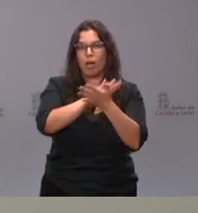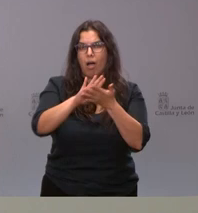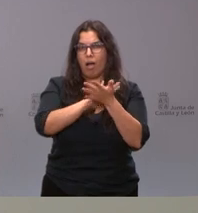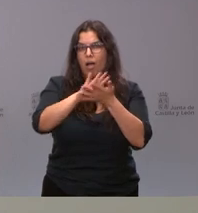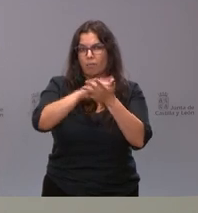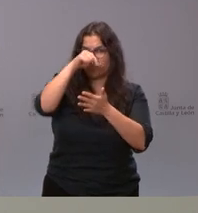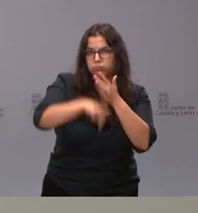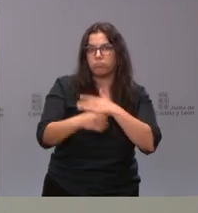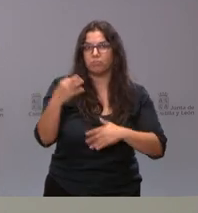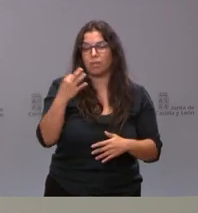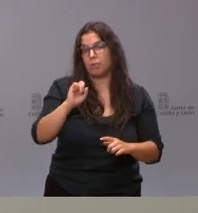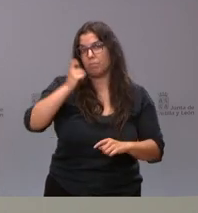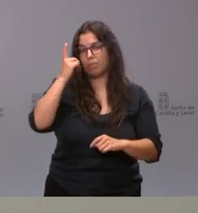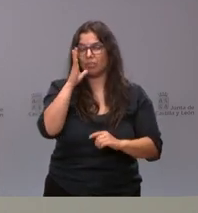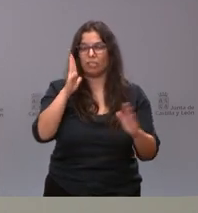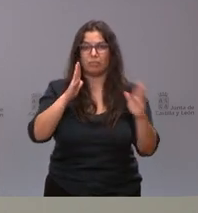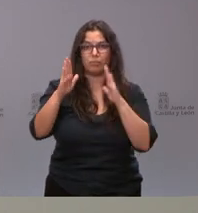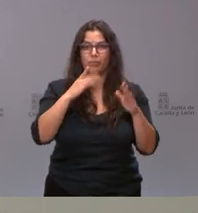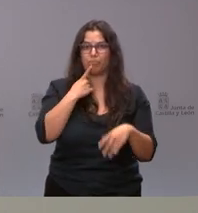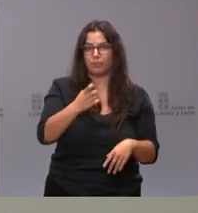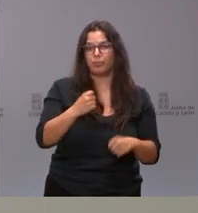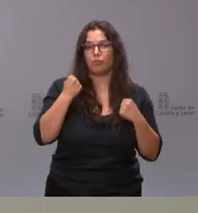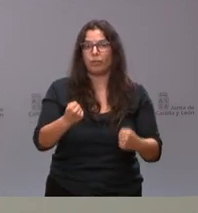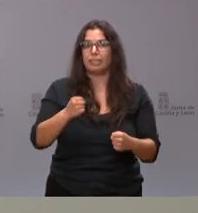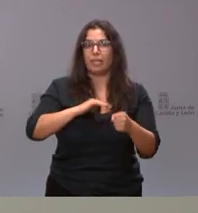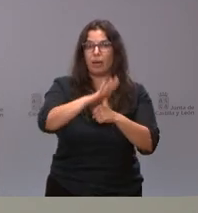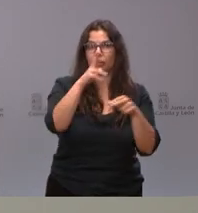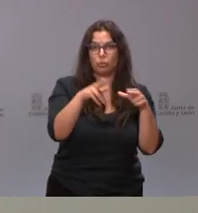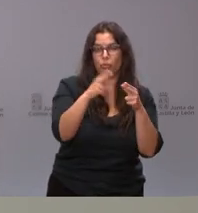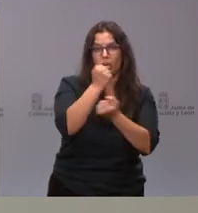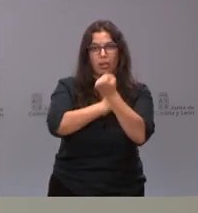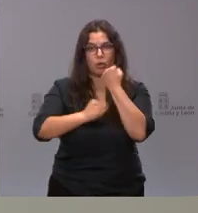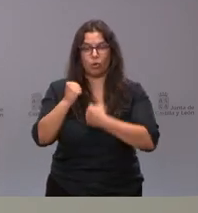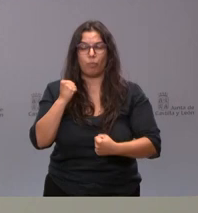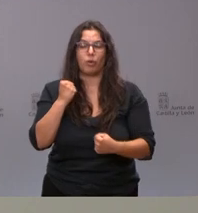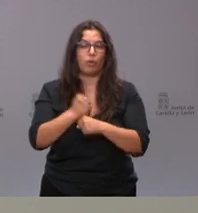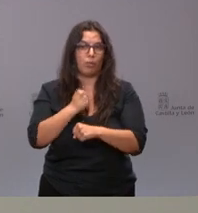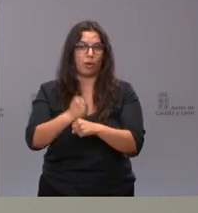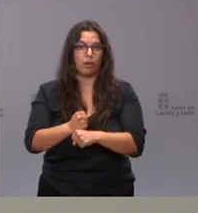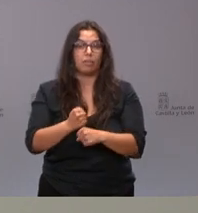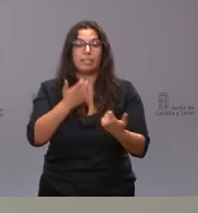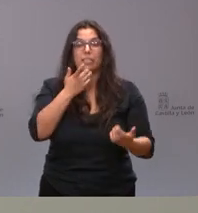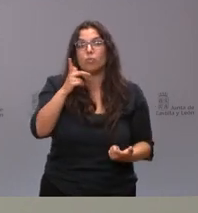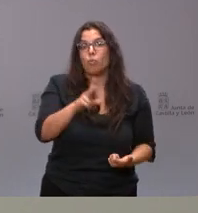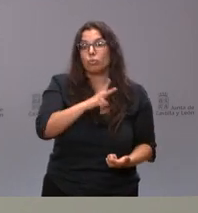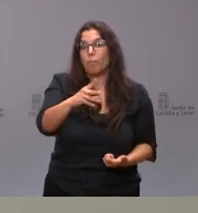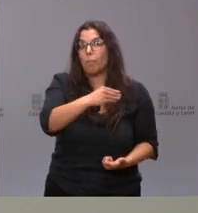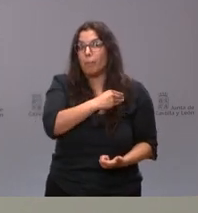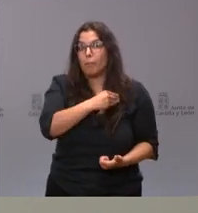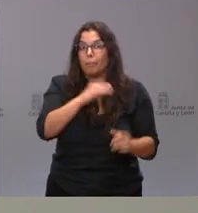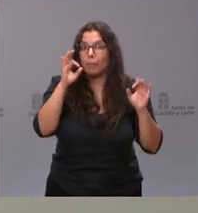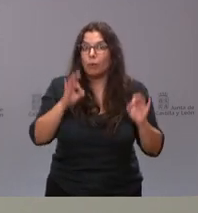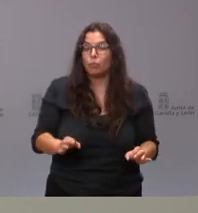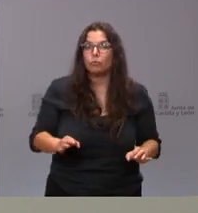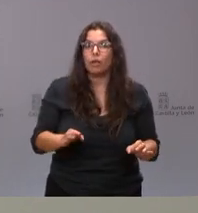que hablar, y especialmente en unas circunstancias de dificultad como las presentes, en el ámbito social, económico y laboral. Si usted me pregunta que